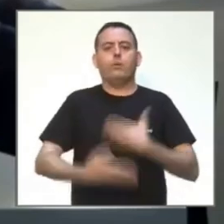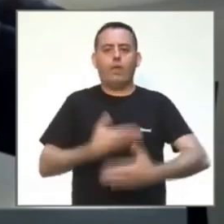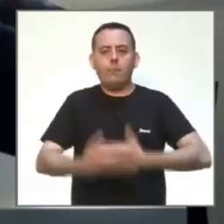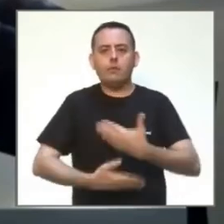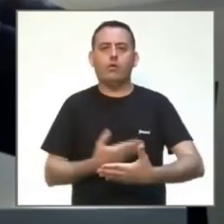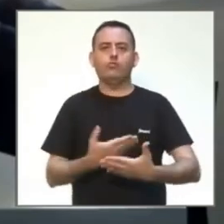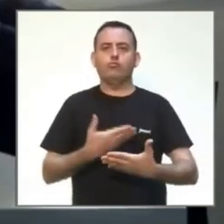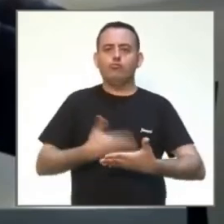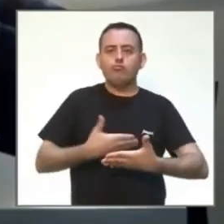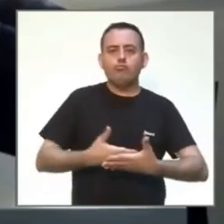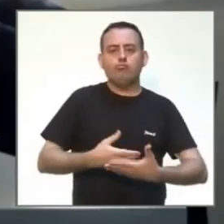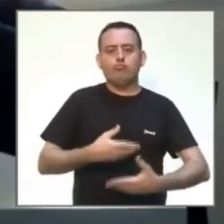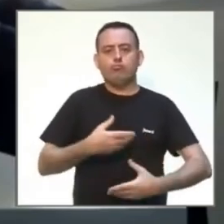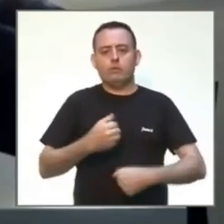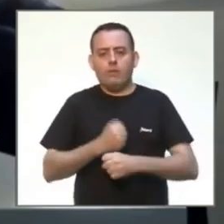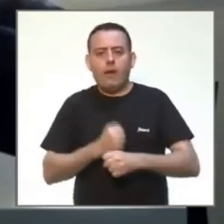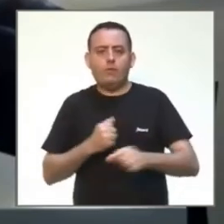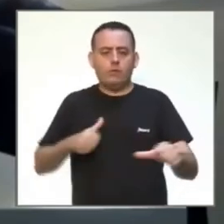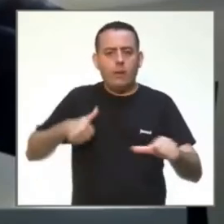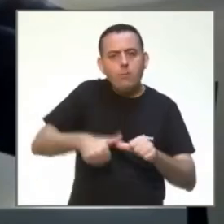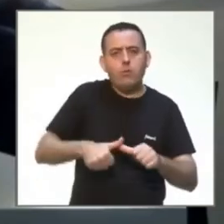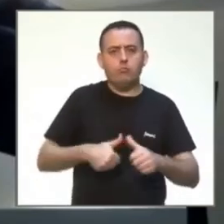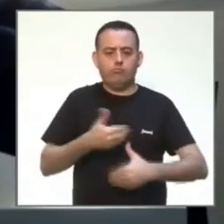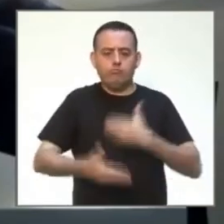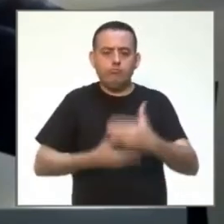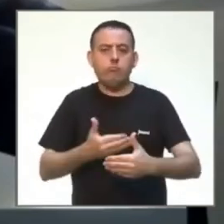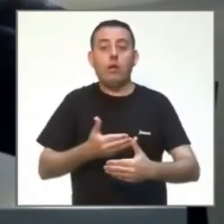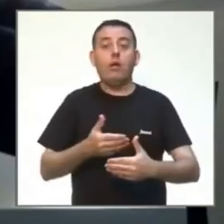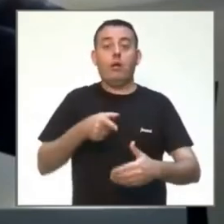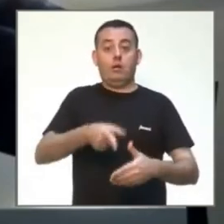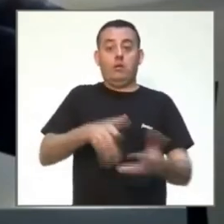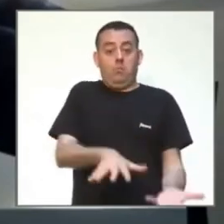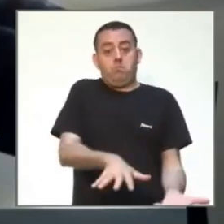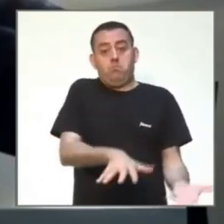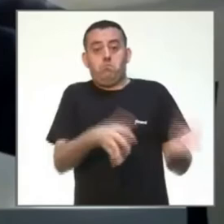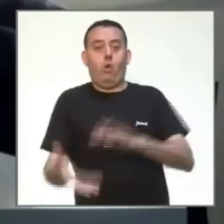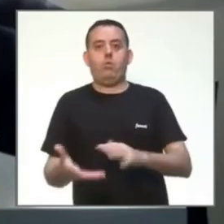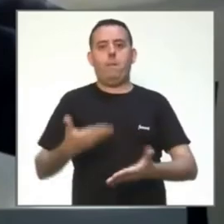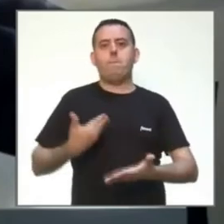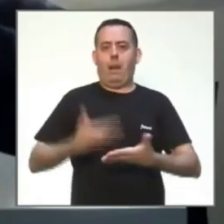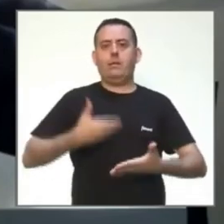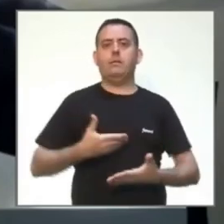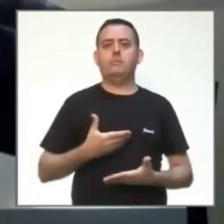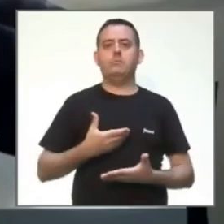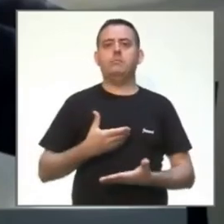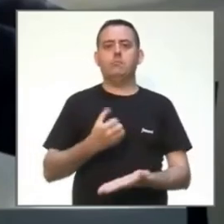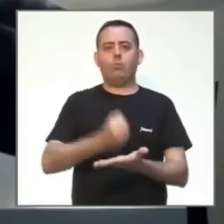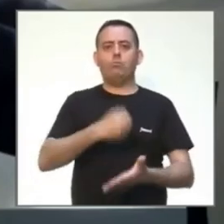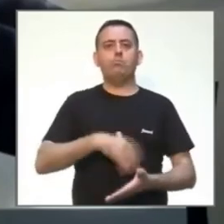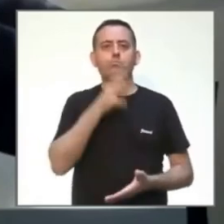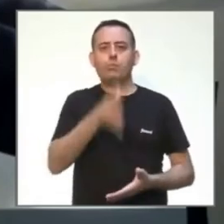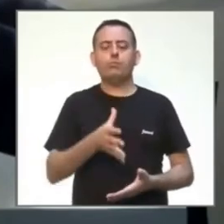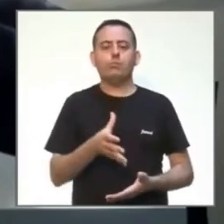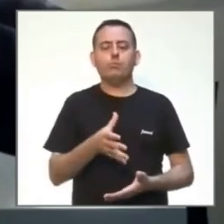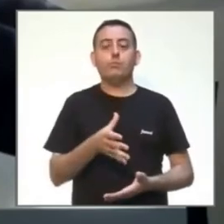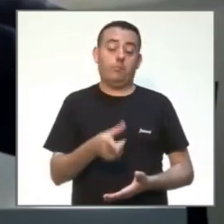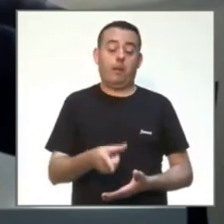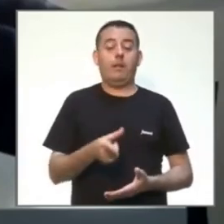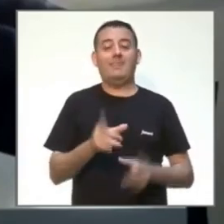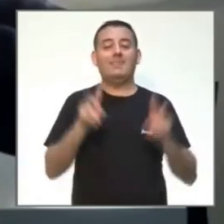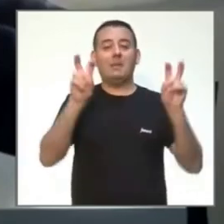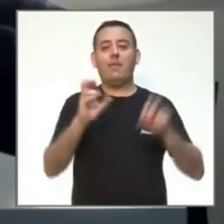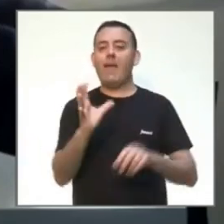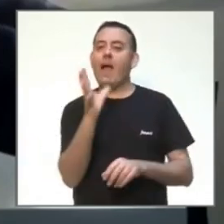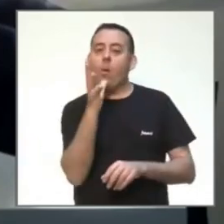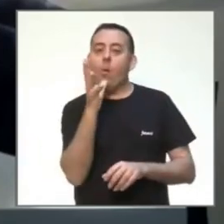haber trabajado durante un tiempo en ellos los hemos podido validar rápidamente para la detección de SARS-CoV-2 en aguas y en estos momentos tenemos